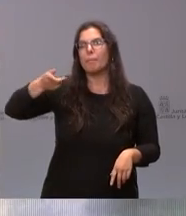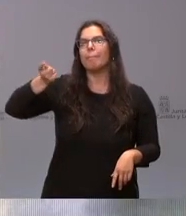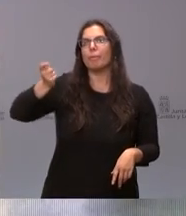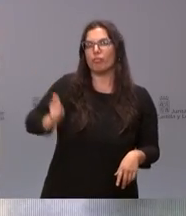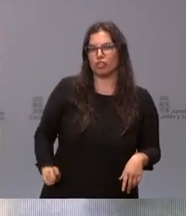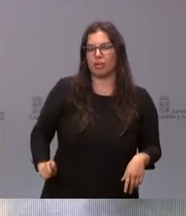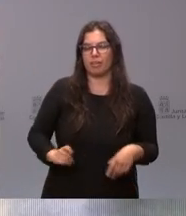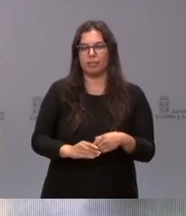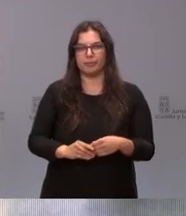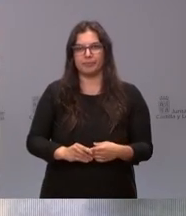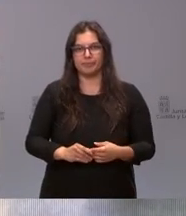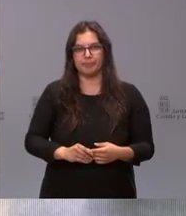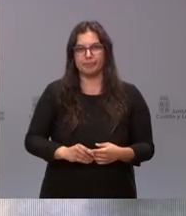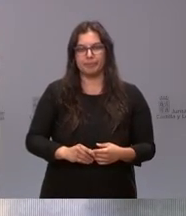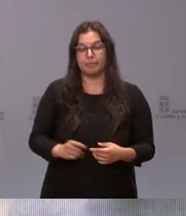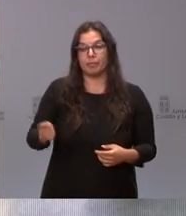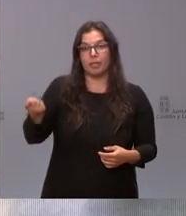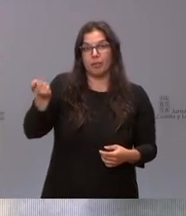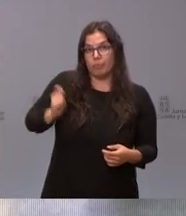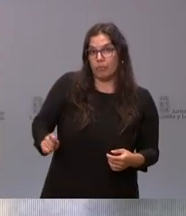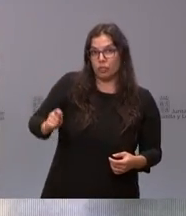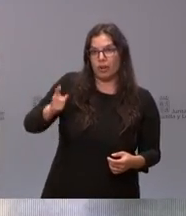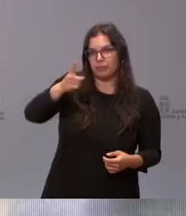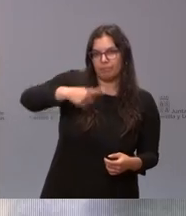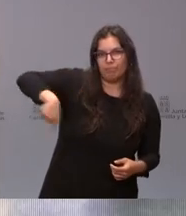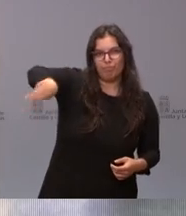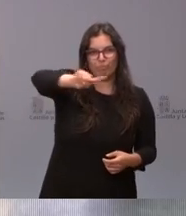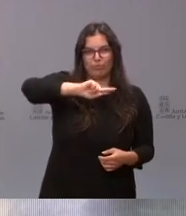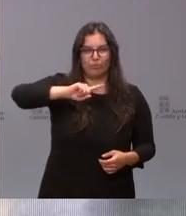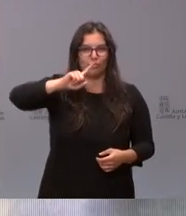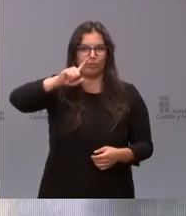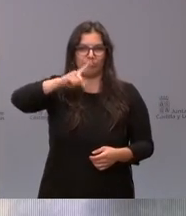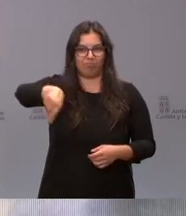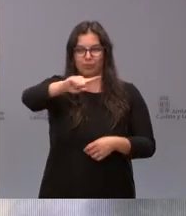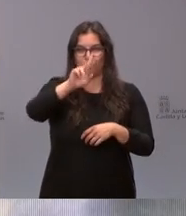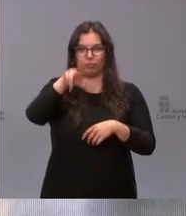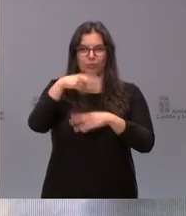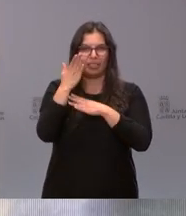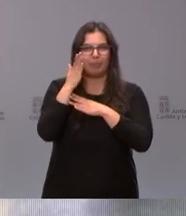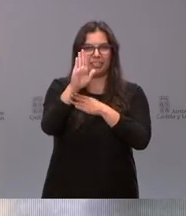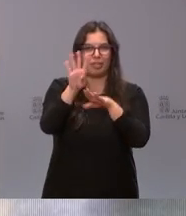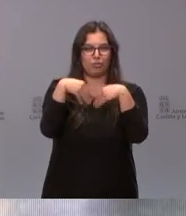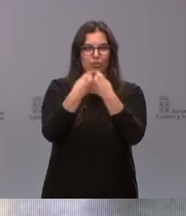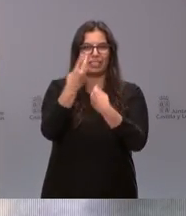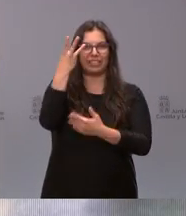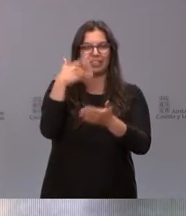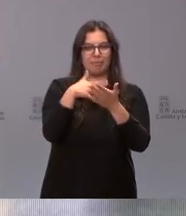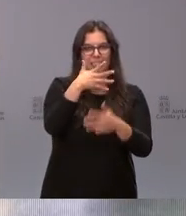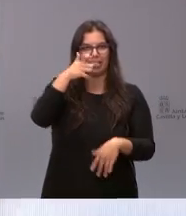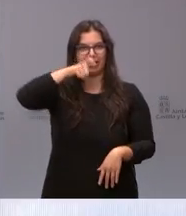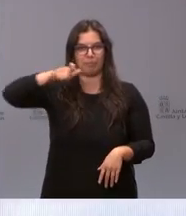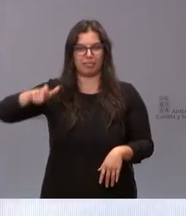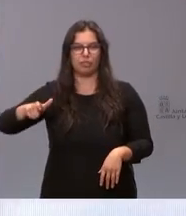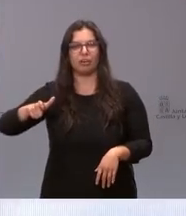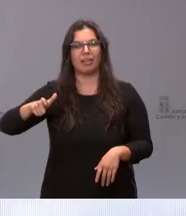Personal que recae sobre vosotros sois una representación de esas 3.500 personas que le